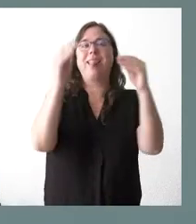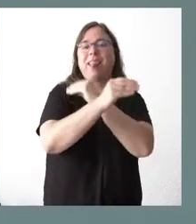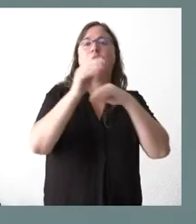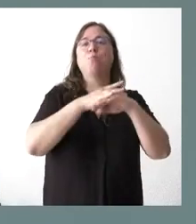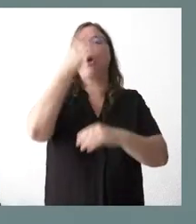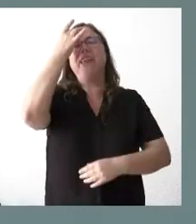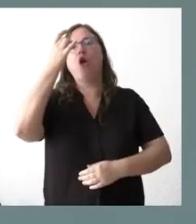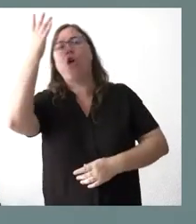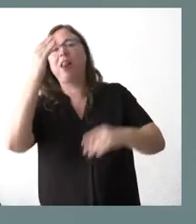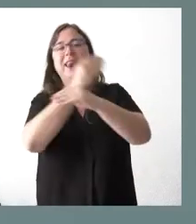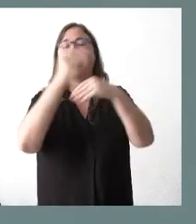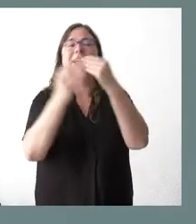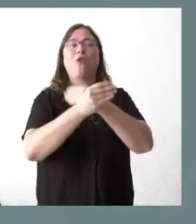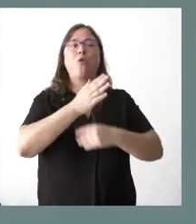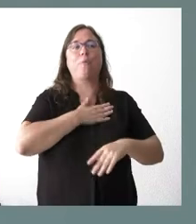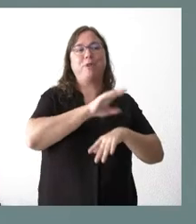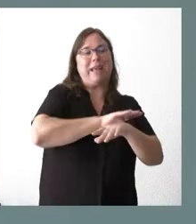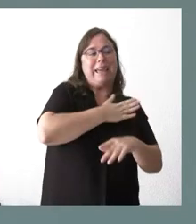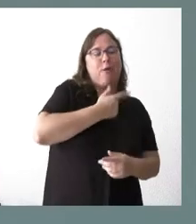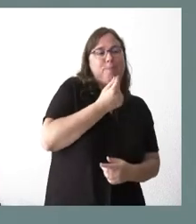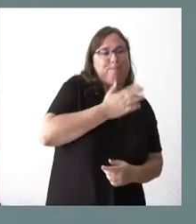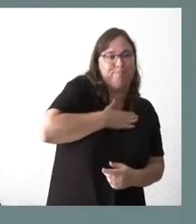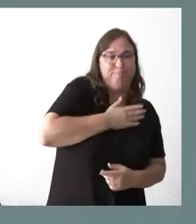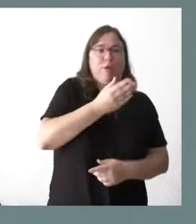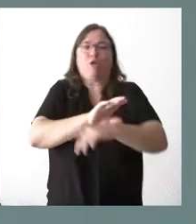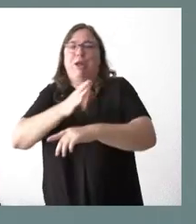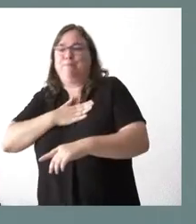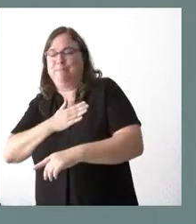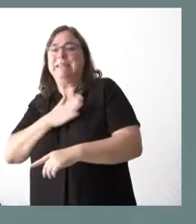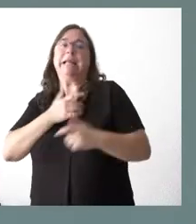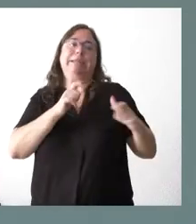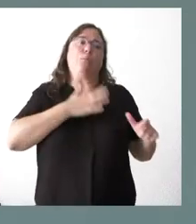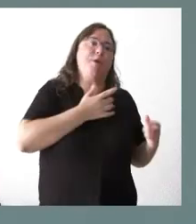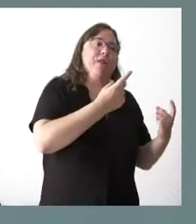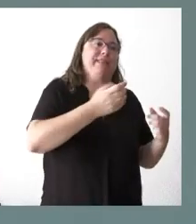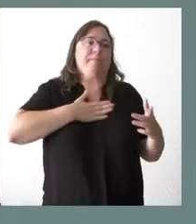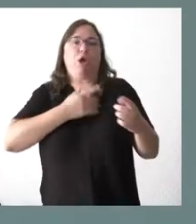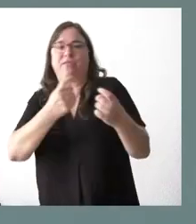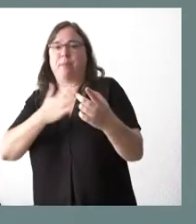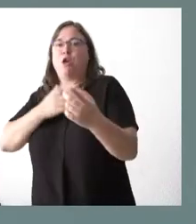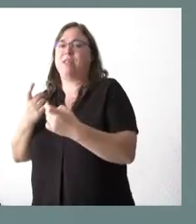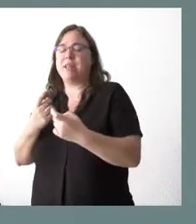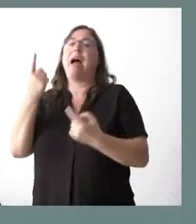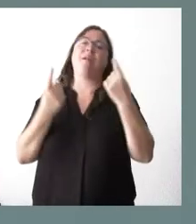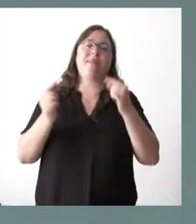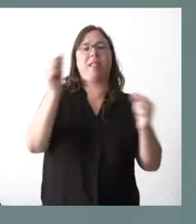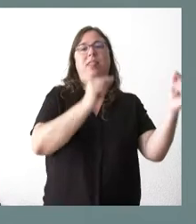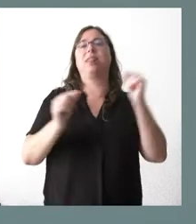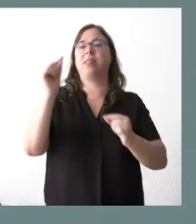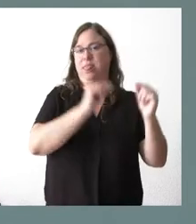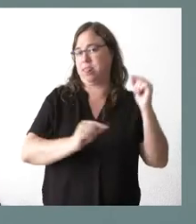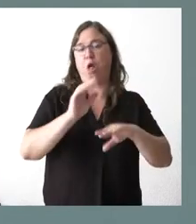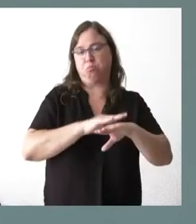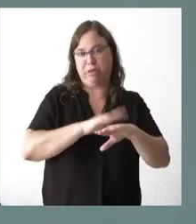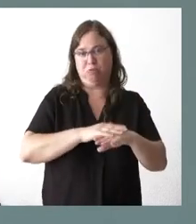ideológicas, sino también desde la perspectiva natural de que cada consejero le parece que su sector, su rama de accedida es la más importante y quisiera más presupuesto para ese área y,